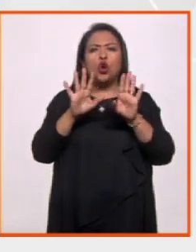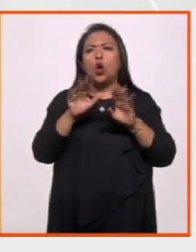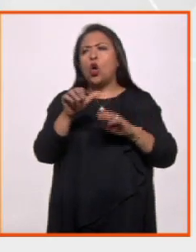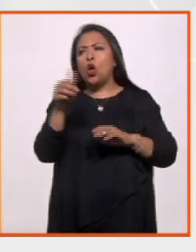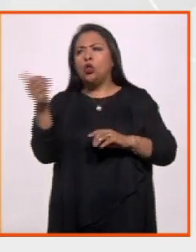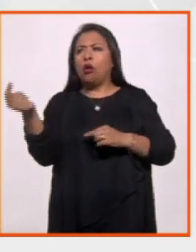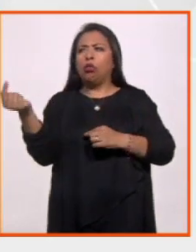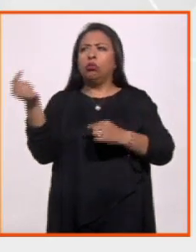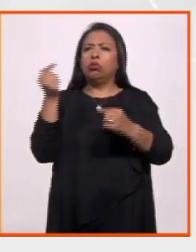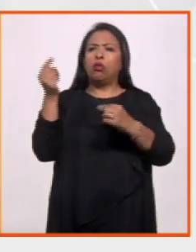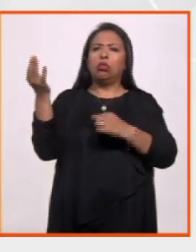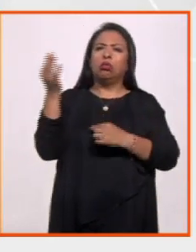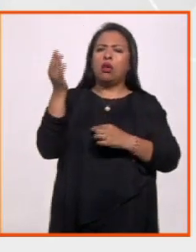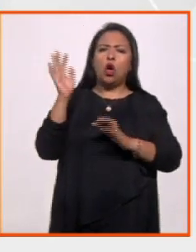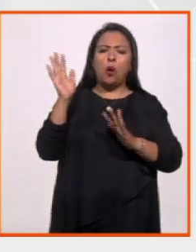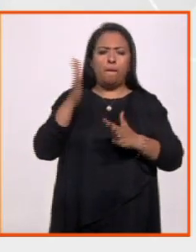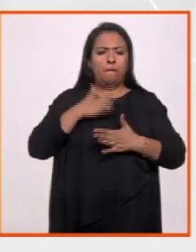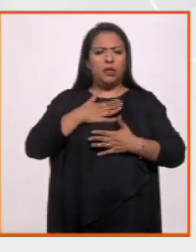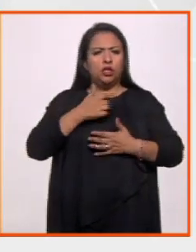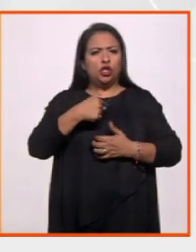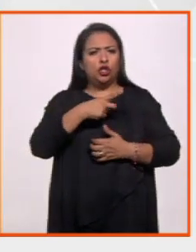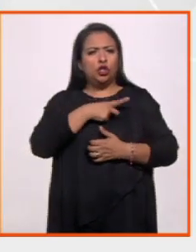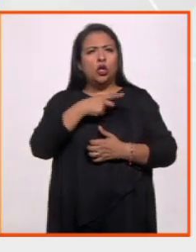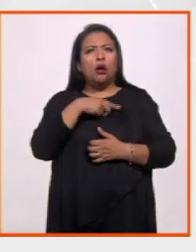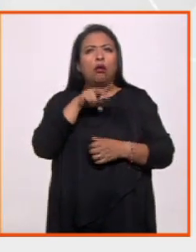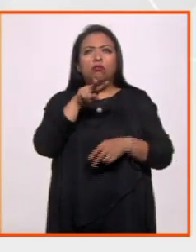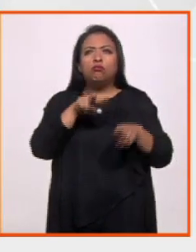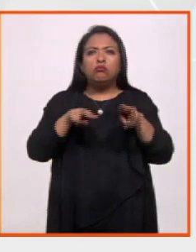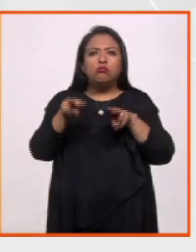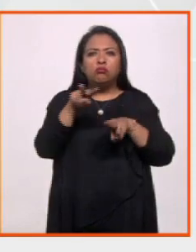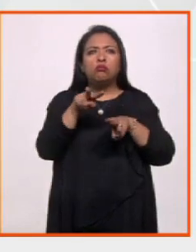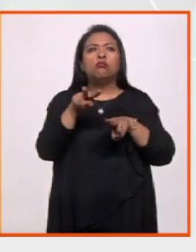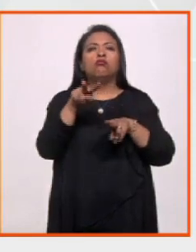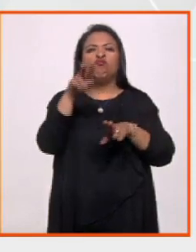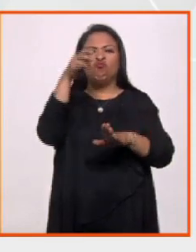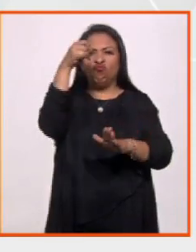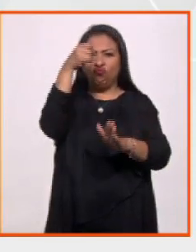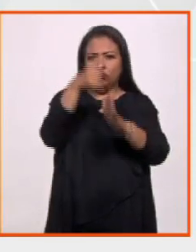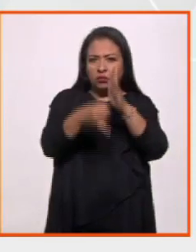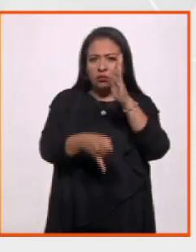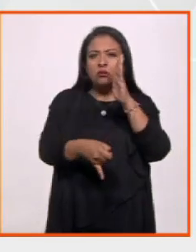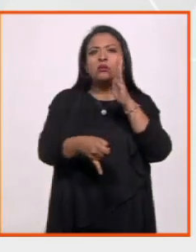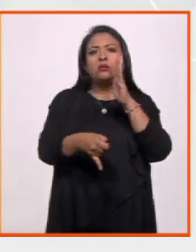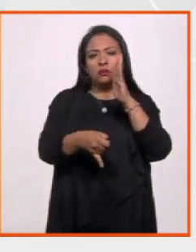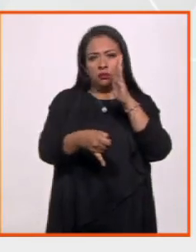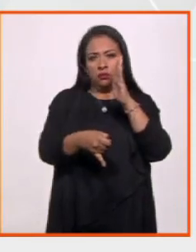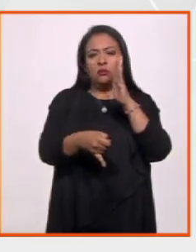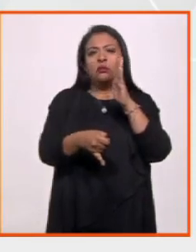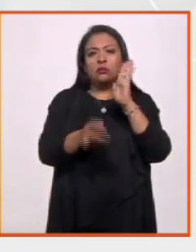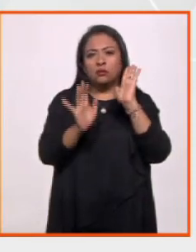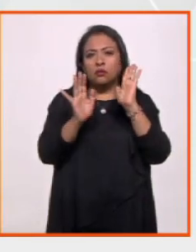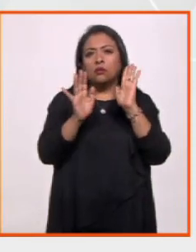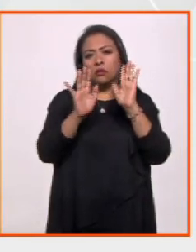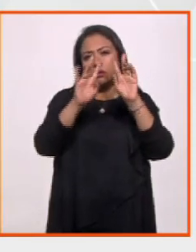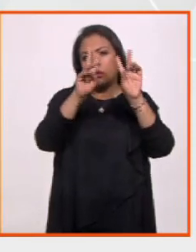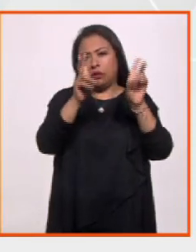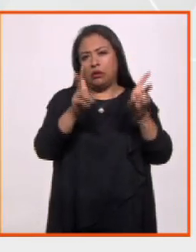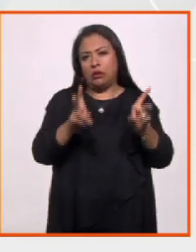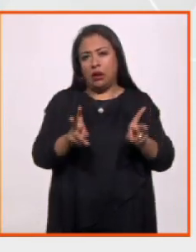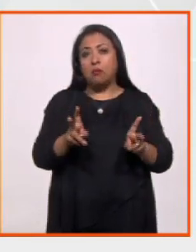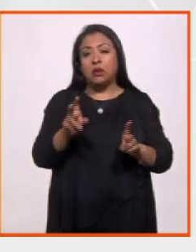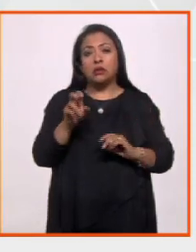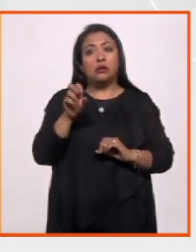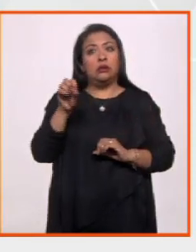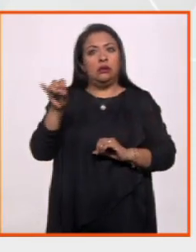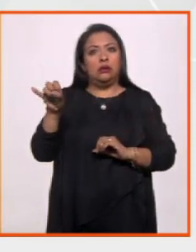alguien me decía, sino por mí misma, y a profundizar en los temas. Sí me